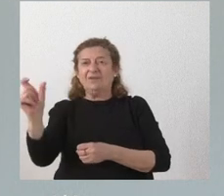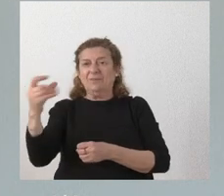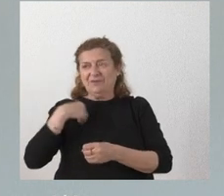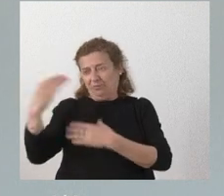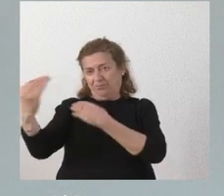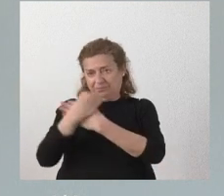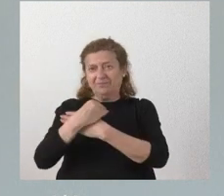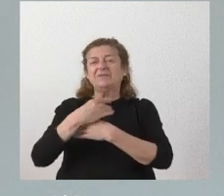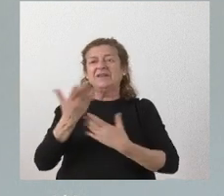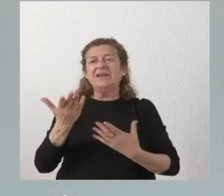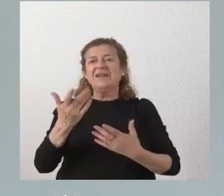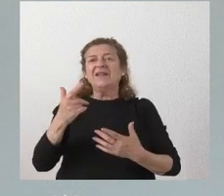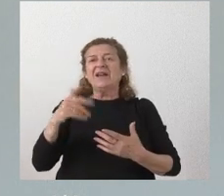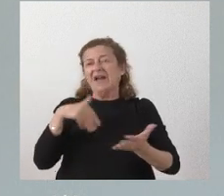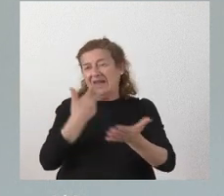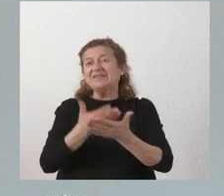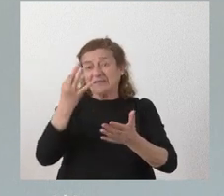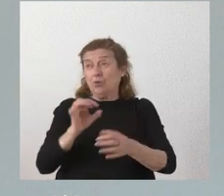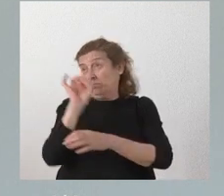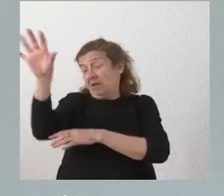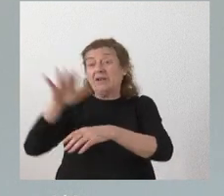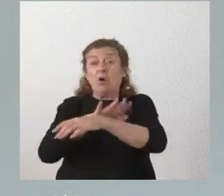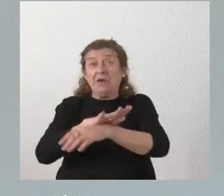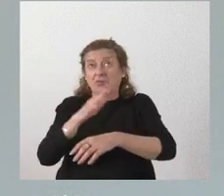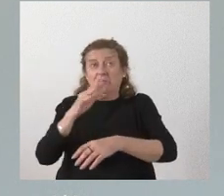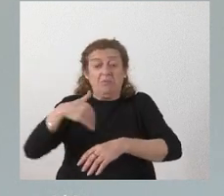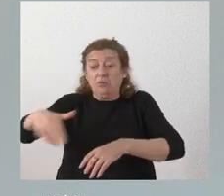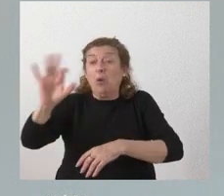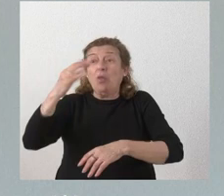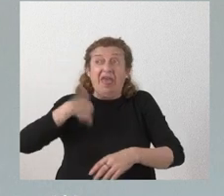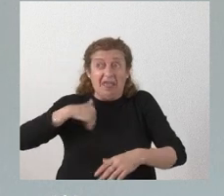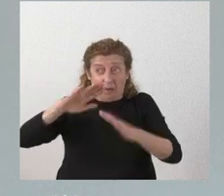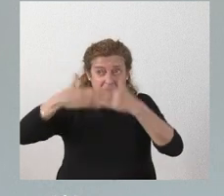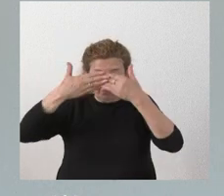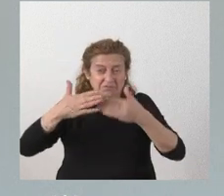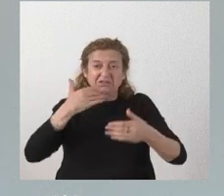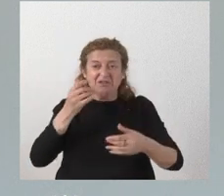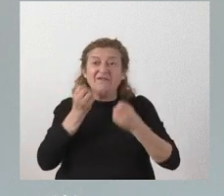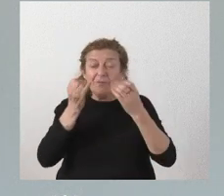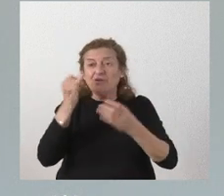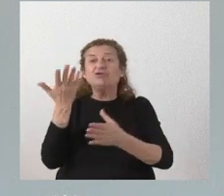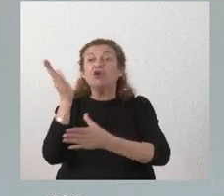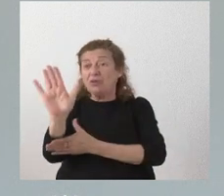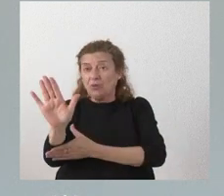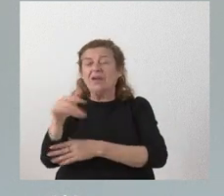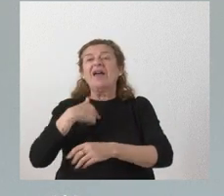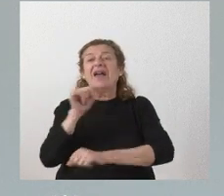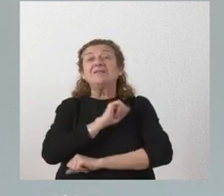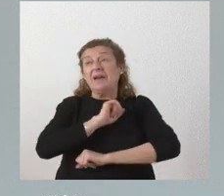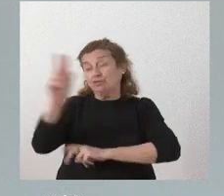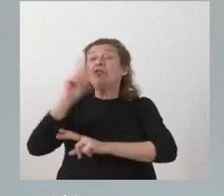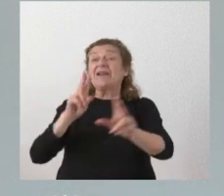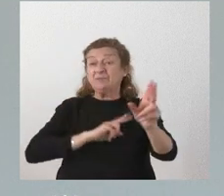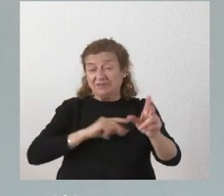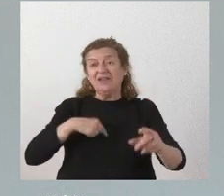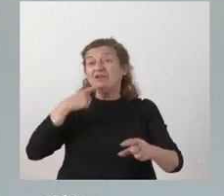por tanto le llegará al gobierno si no le llegado ya esa información y esa solicitud y esperamos una respuesta le